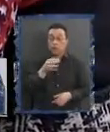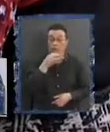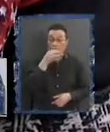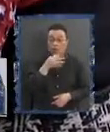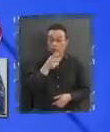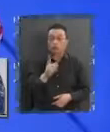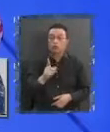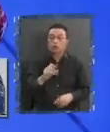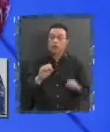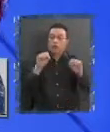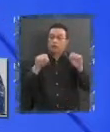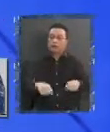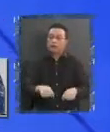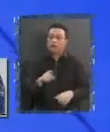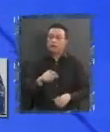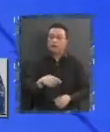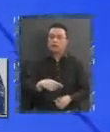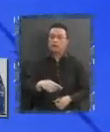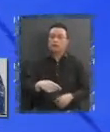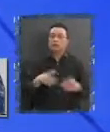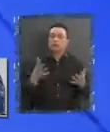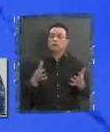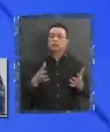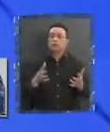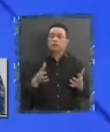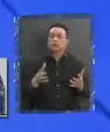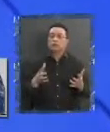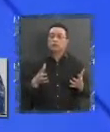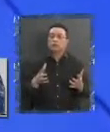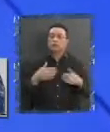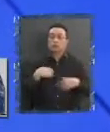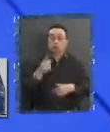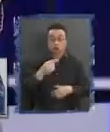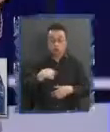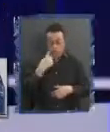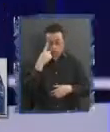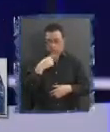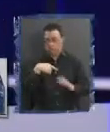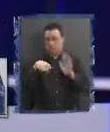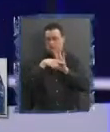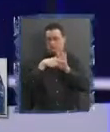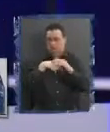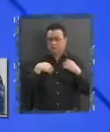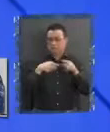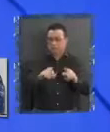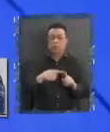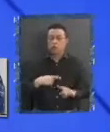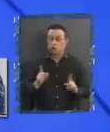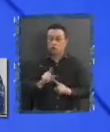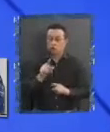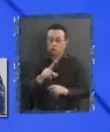aceptable. Mira, bueno... Yo no tengo prejuicio. Usted ha planteado el prejuicio. Pero tú